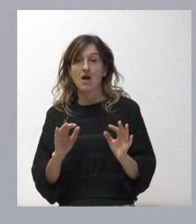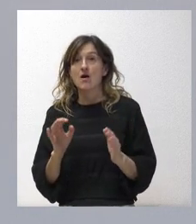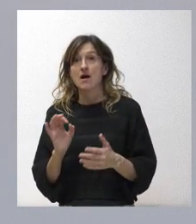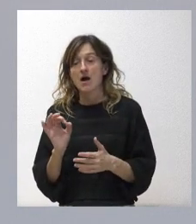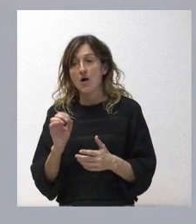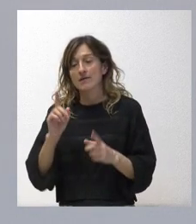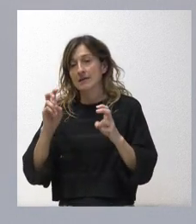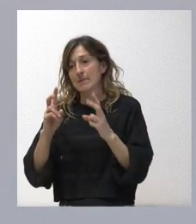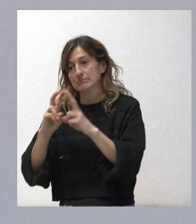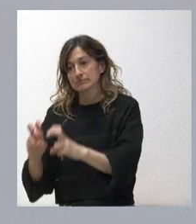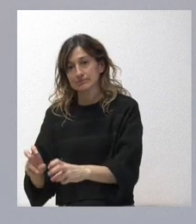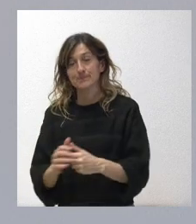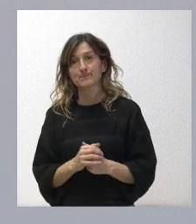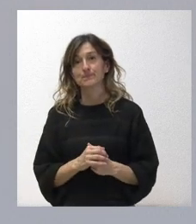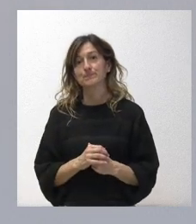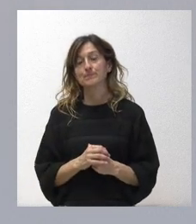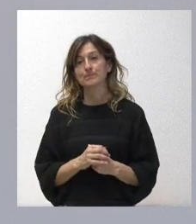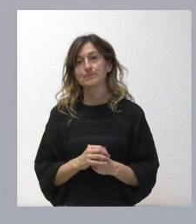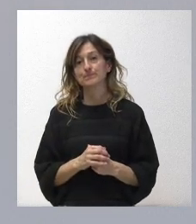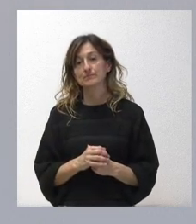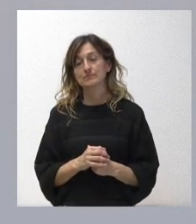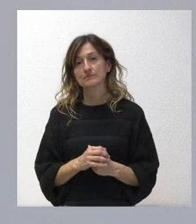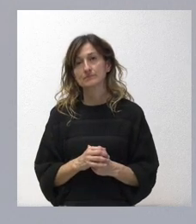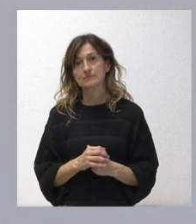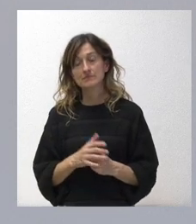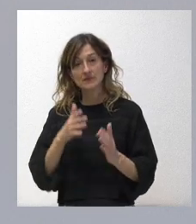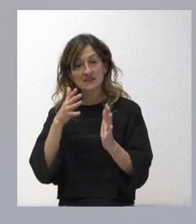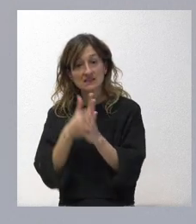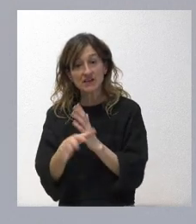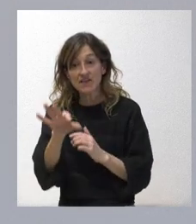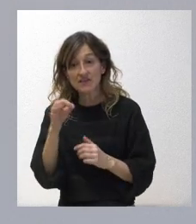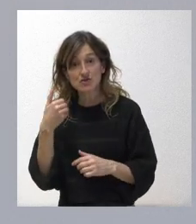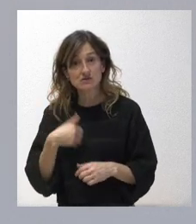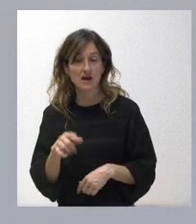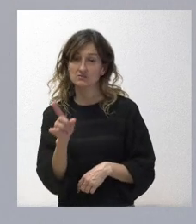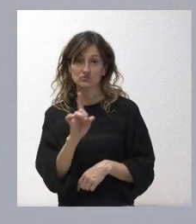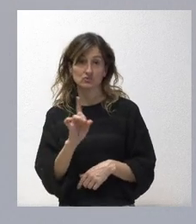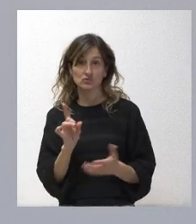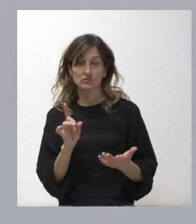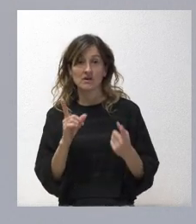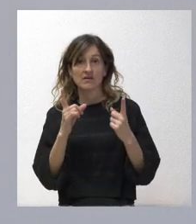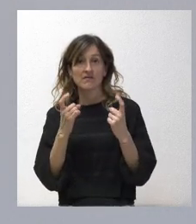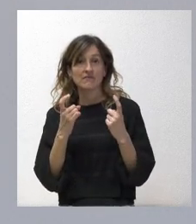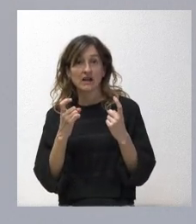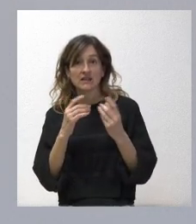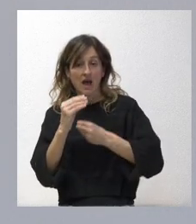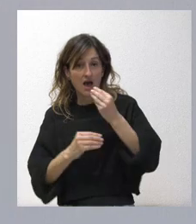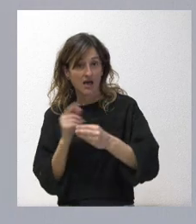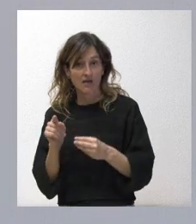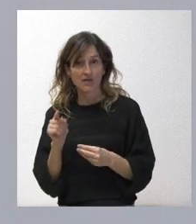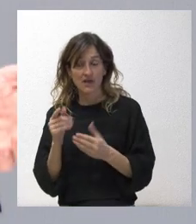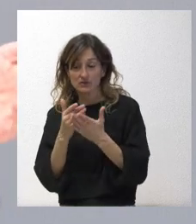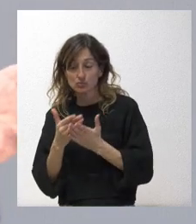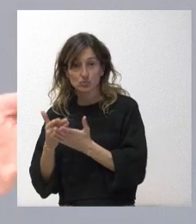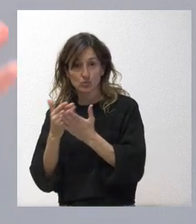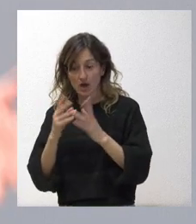la cuestión. ¿Quiere esto decir que el fondo de la cuestión está decidido? No. El fondo de la cuestión es lo que tiene que analizarse, que tiene que estudiarse